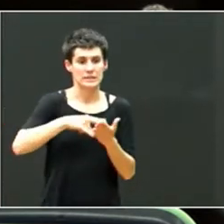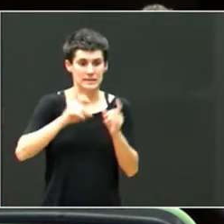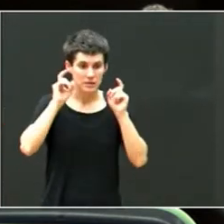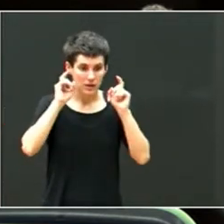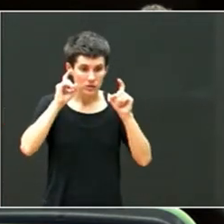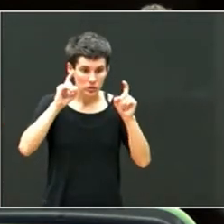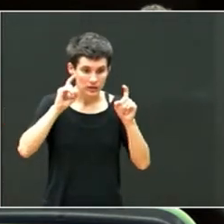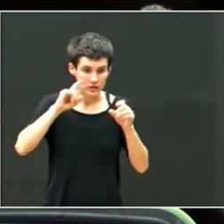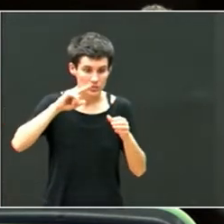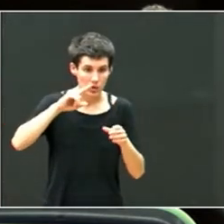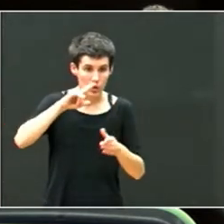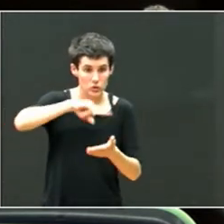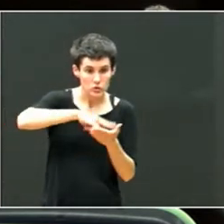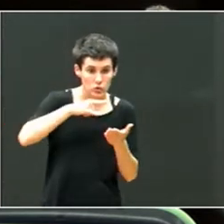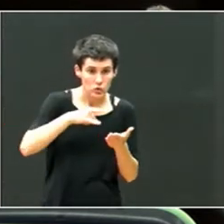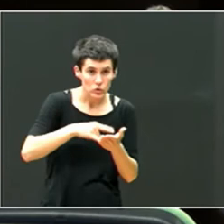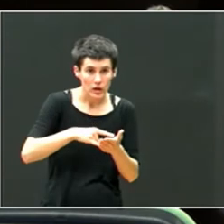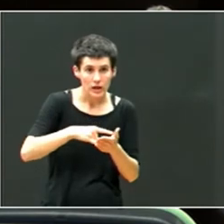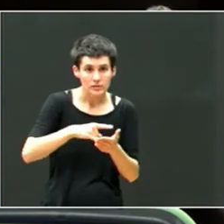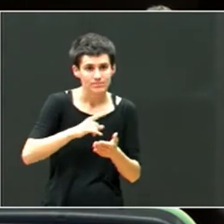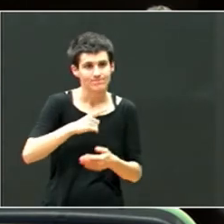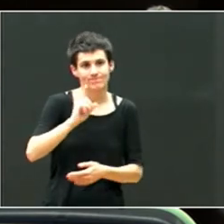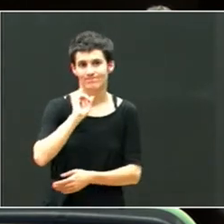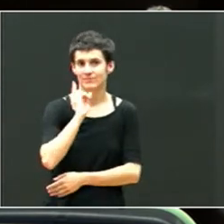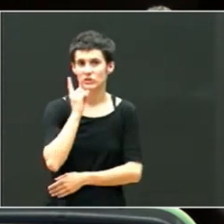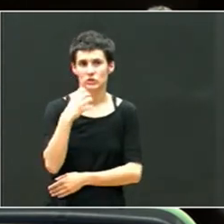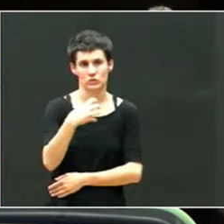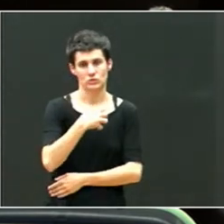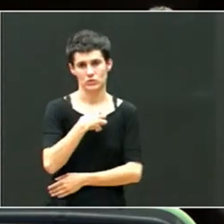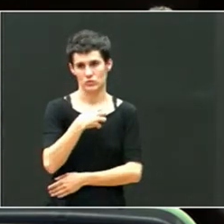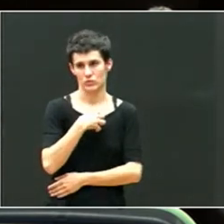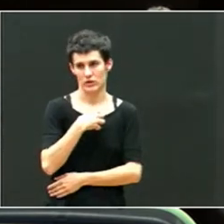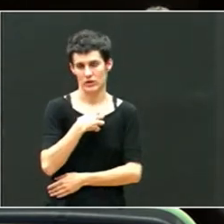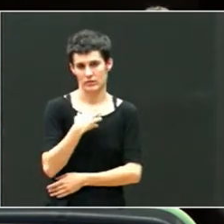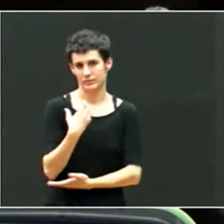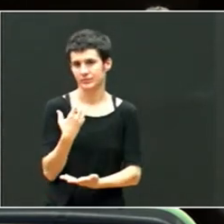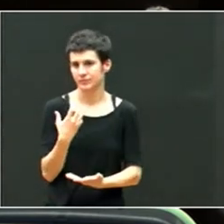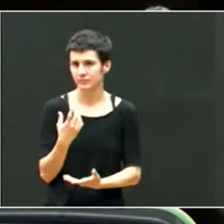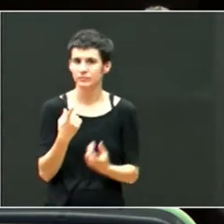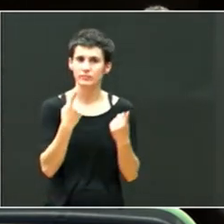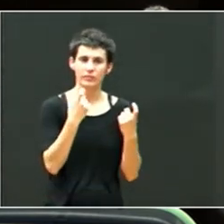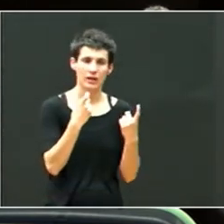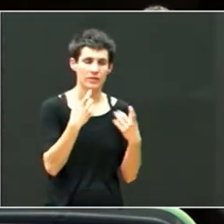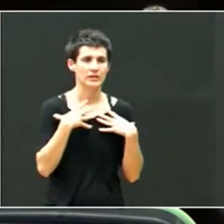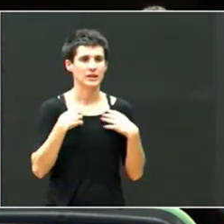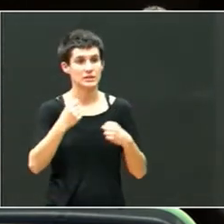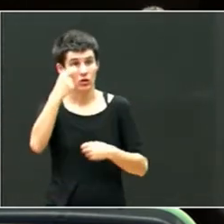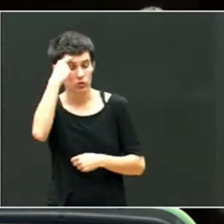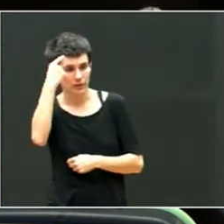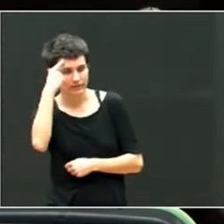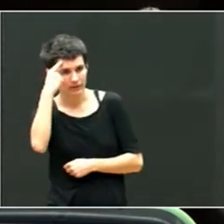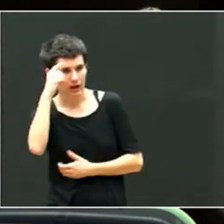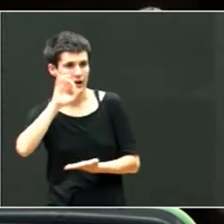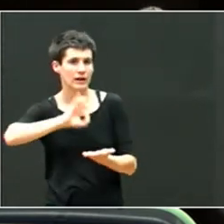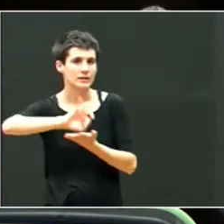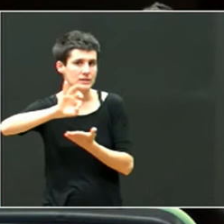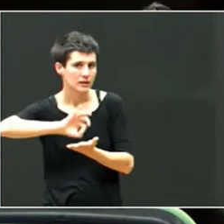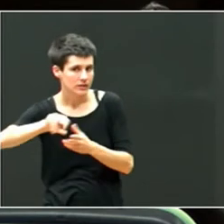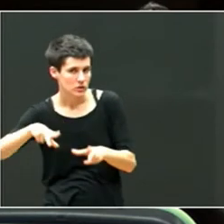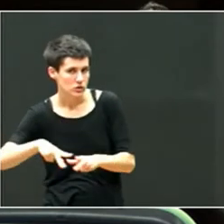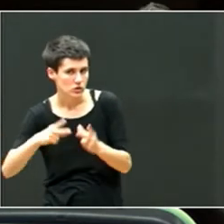Los problemas que traen algunos de estos niños necesitan de la atención de salud mental, necesitan de los servicios sociales,